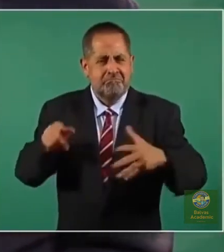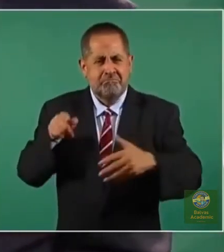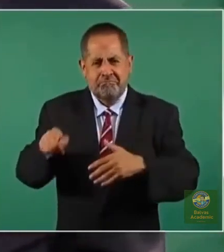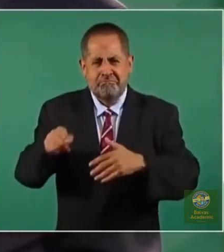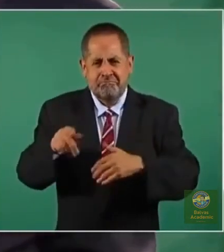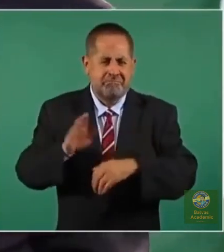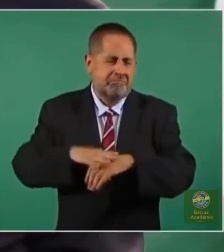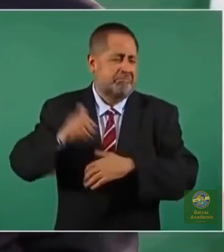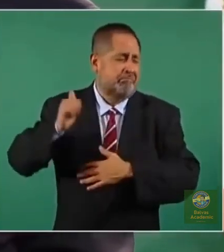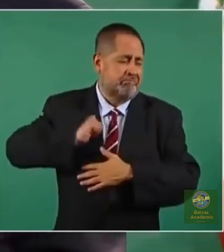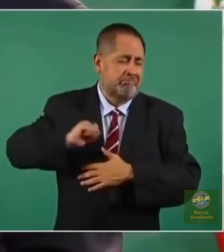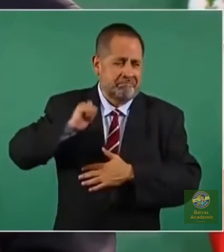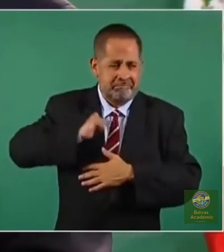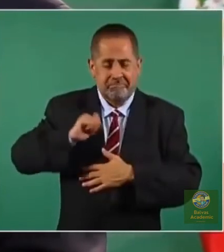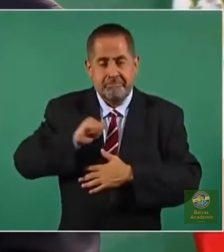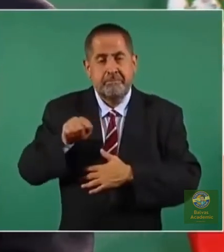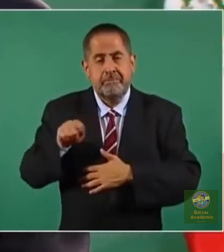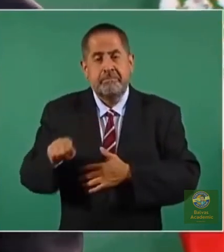más antiguo,